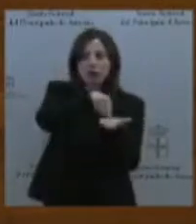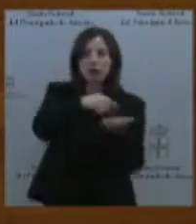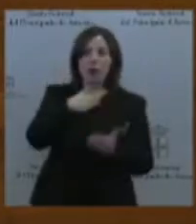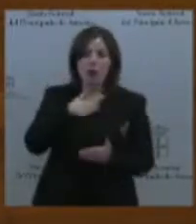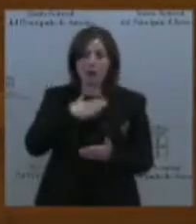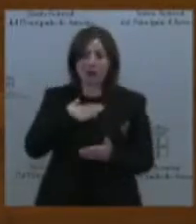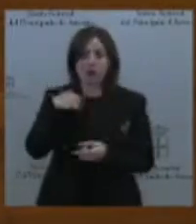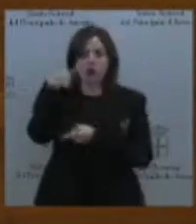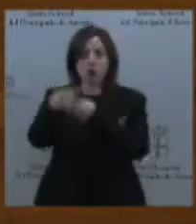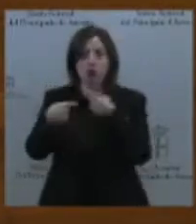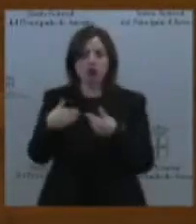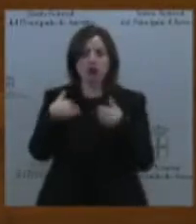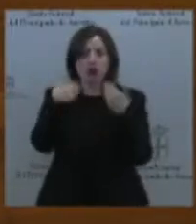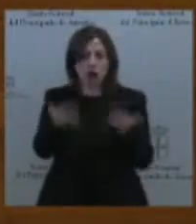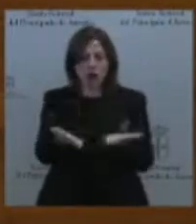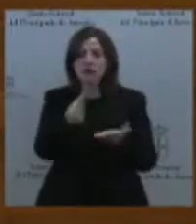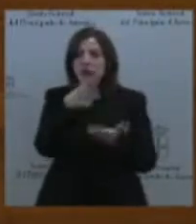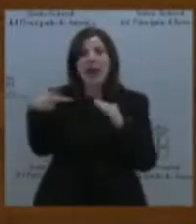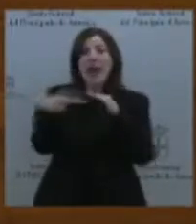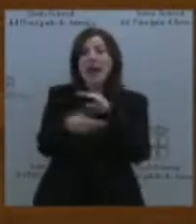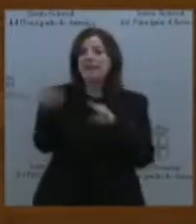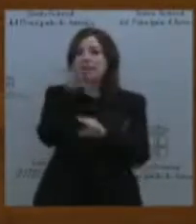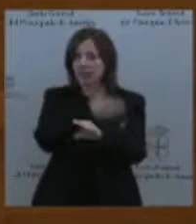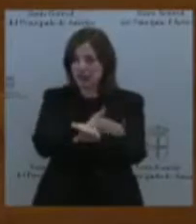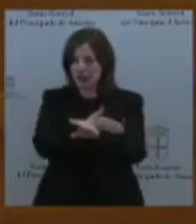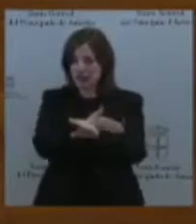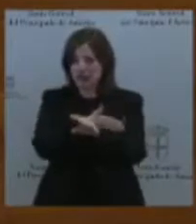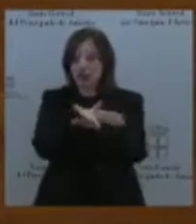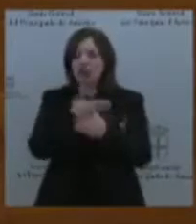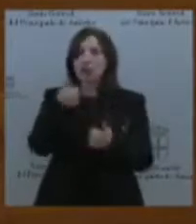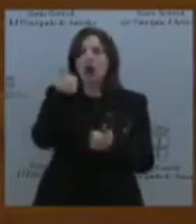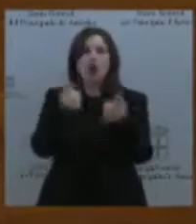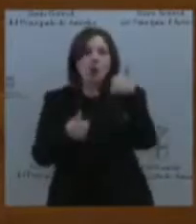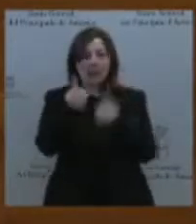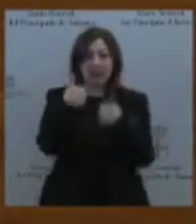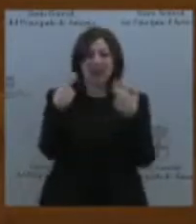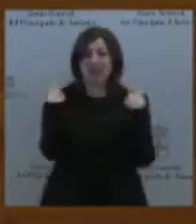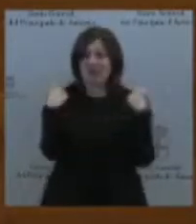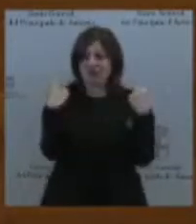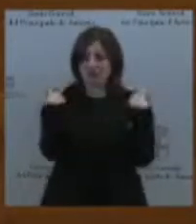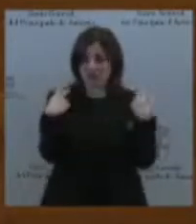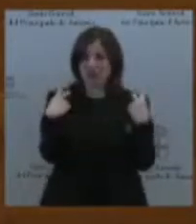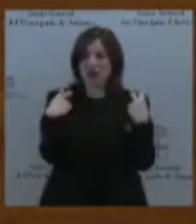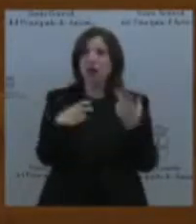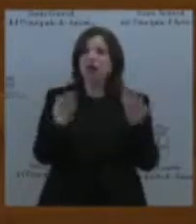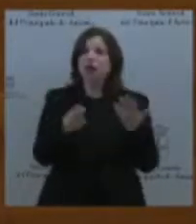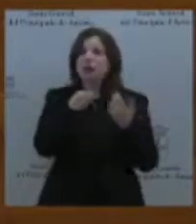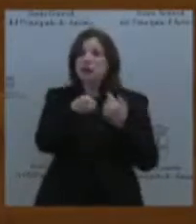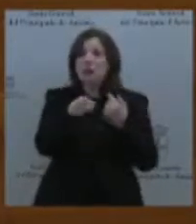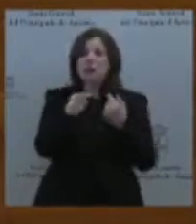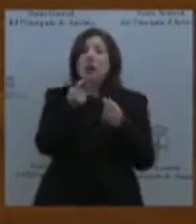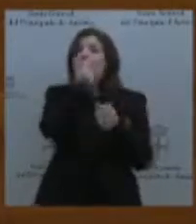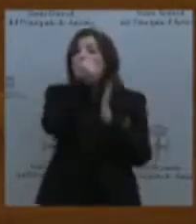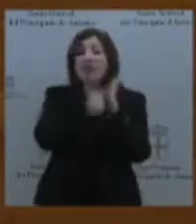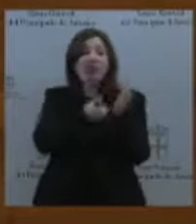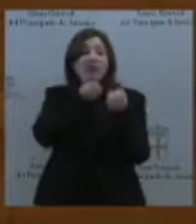evitar una competencia fiscal a la baja. Y este es un dato que en el Partido Popular no pueden obviar ni olvidar ni esconder. Cristóbal